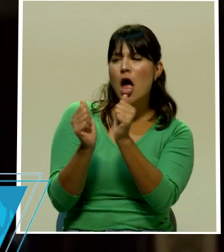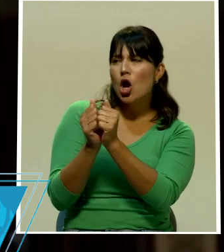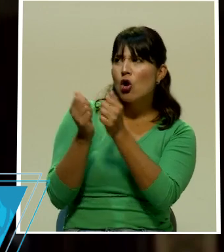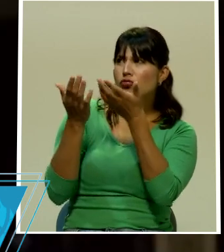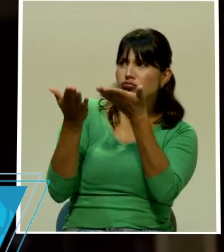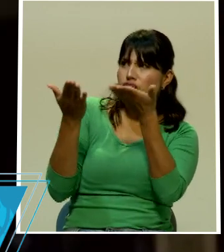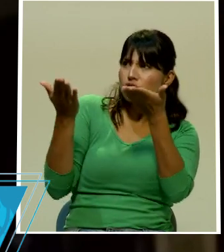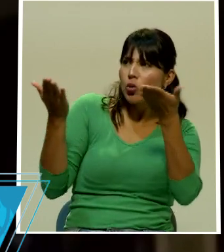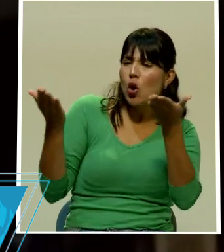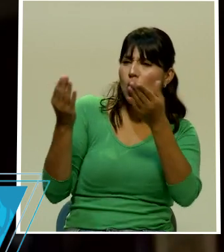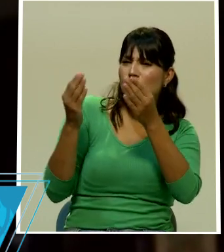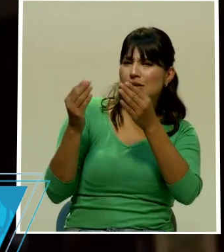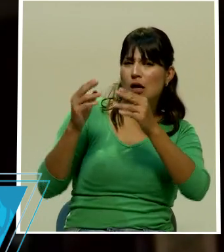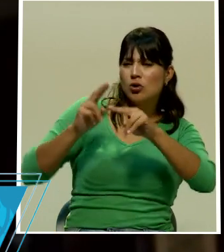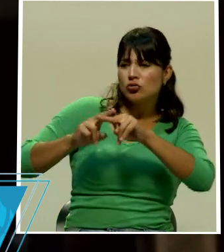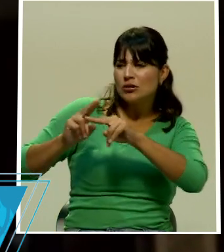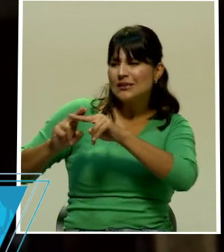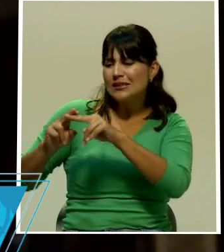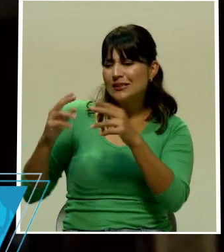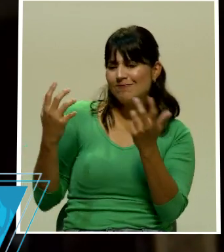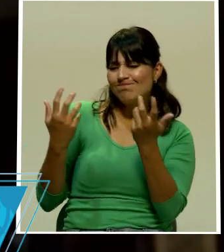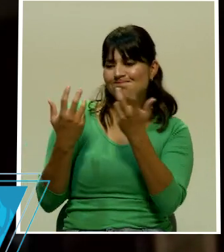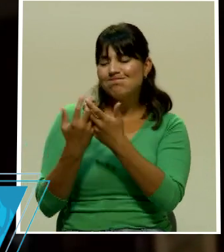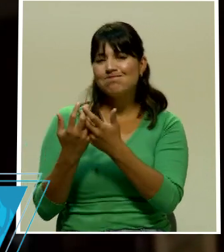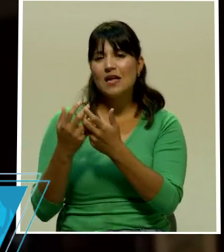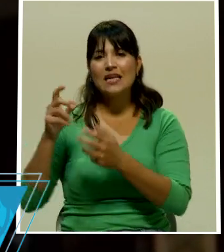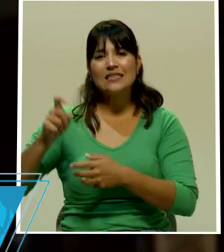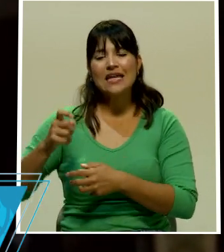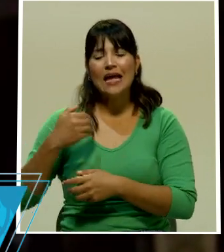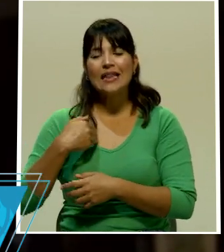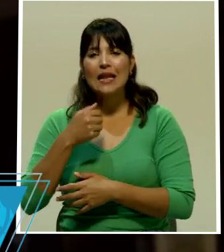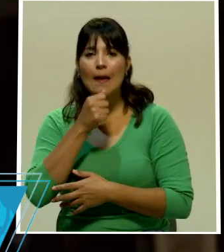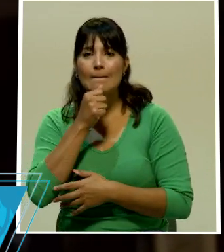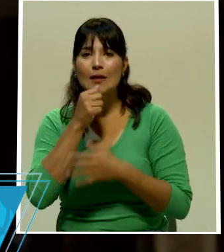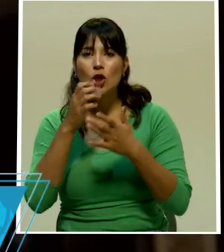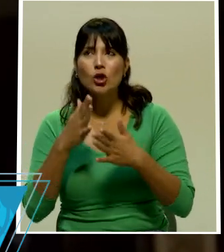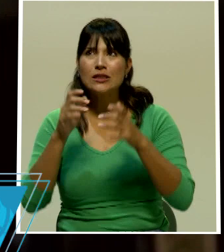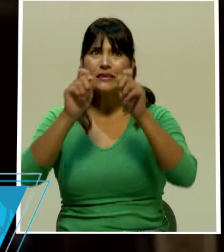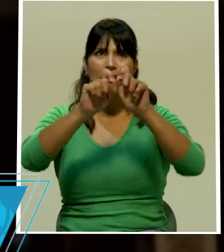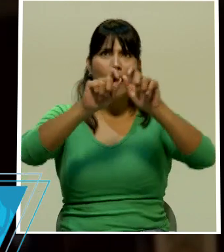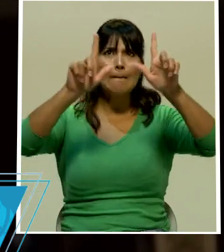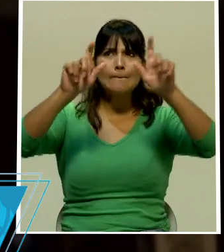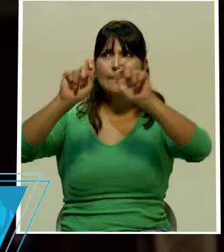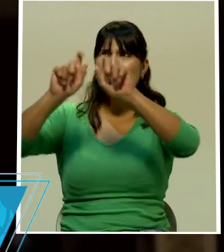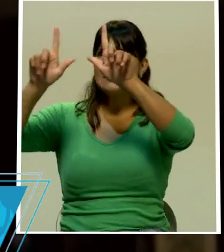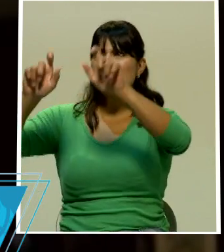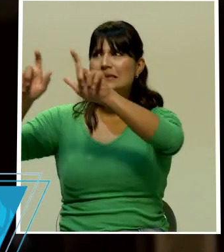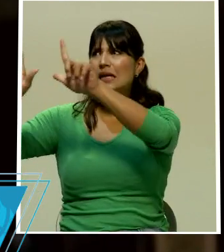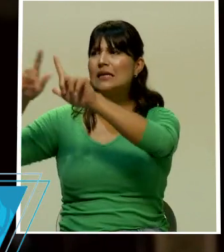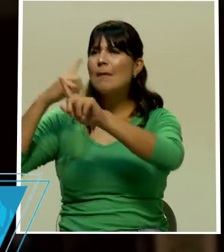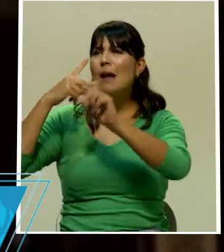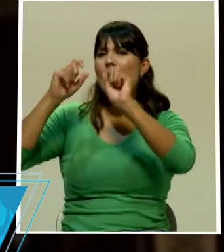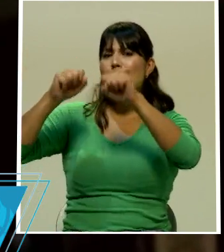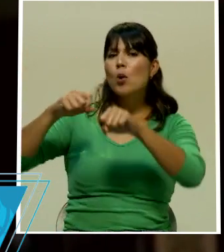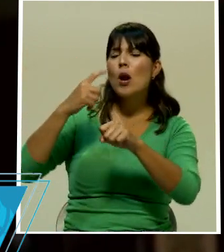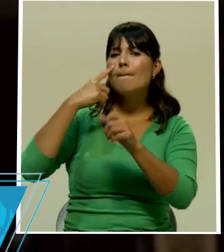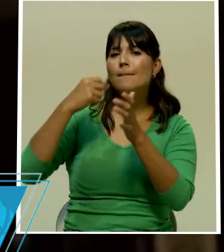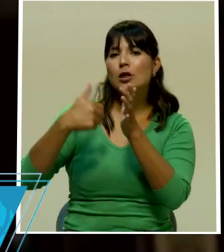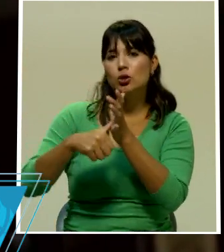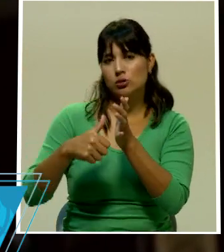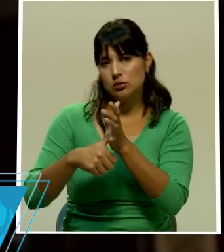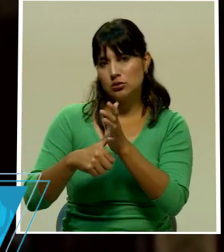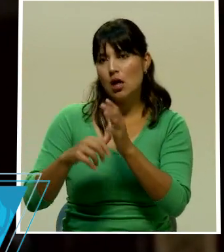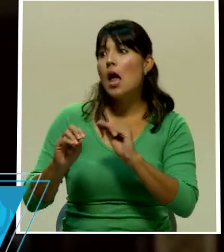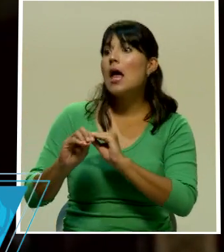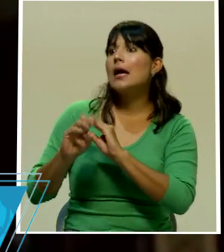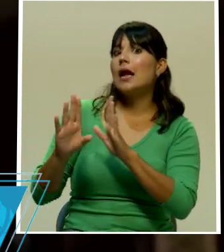que puedan hacer sus informes pantallas para seguir las votaciones por supuesto que hay que afinar